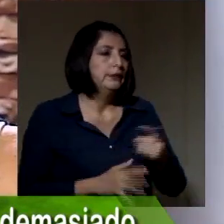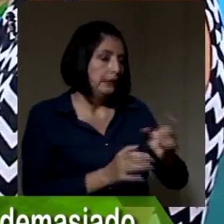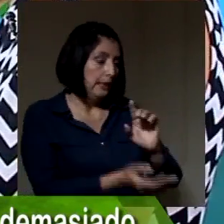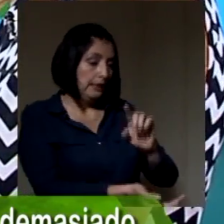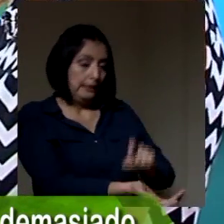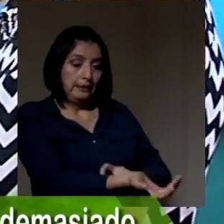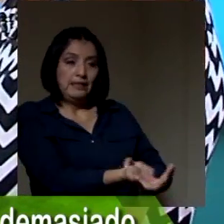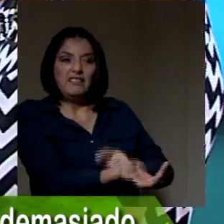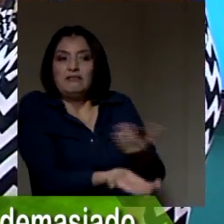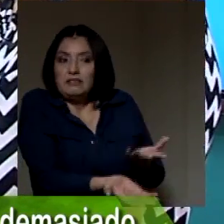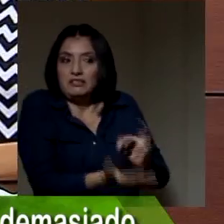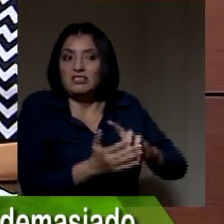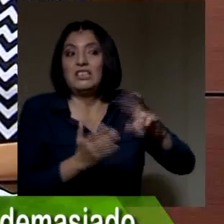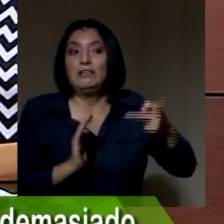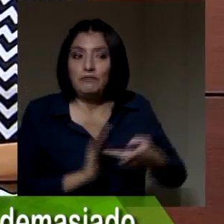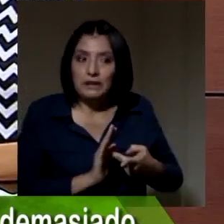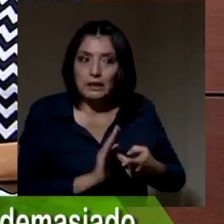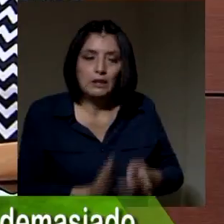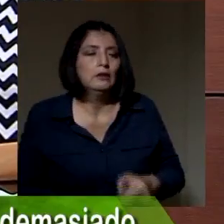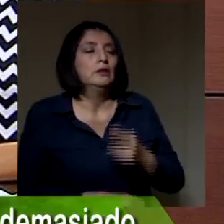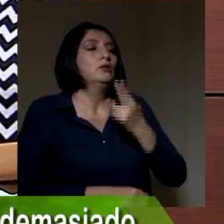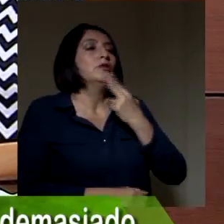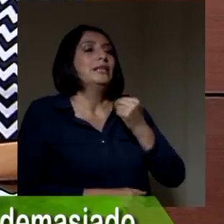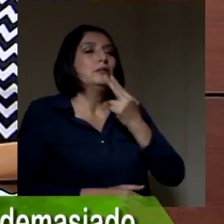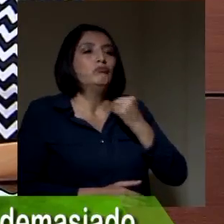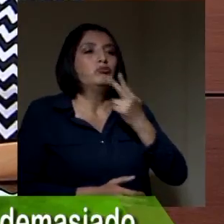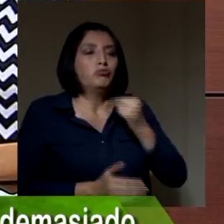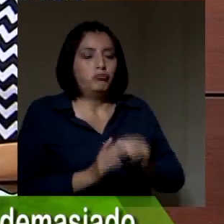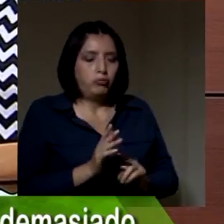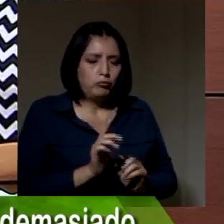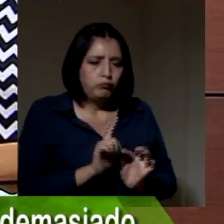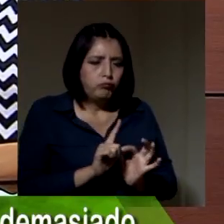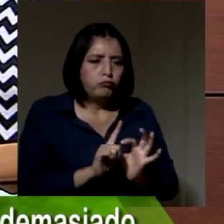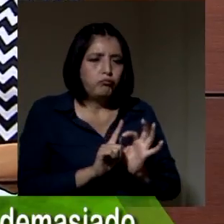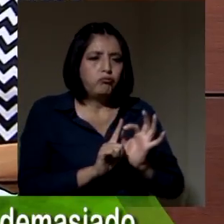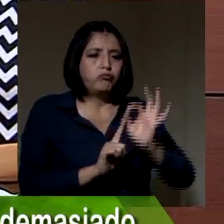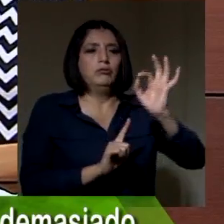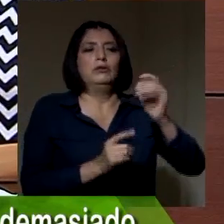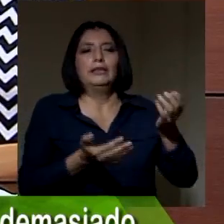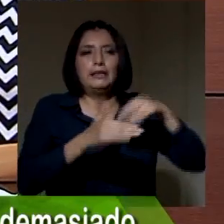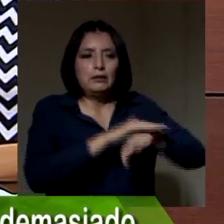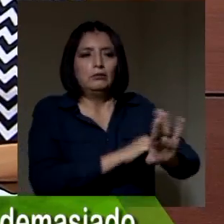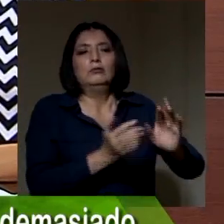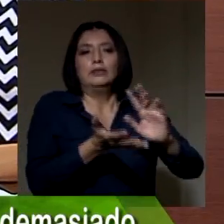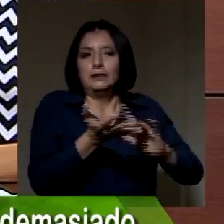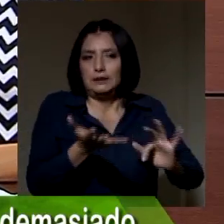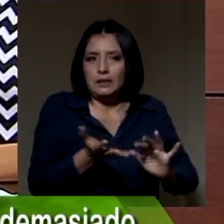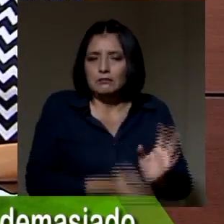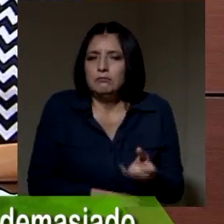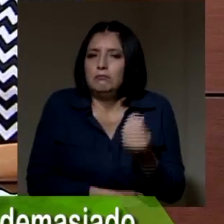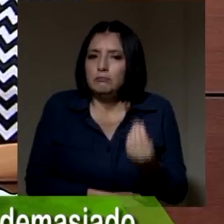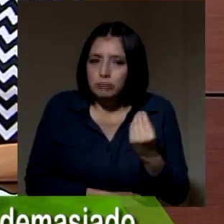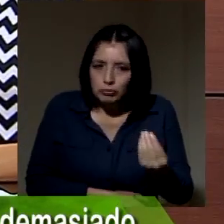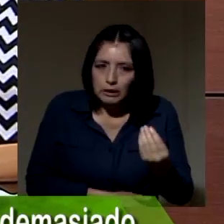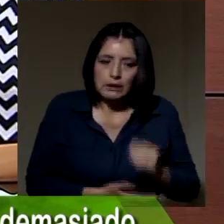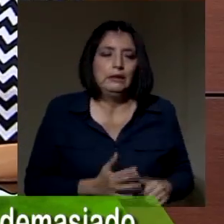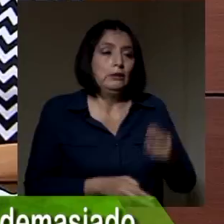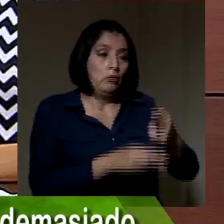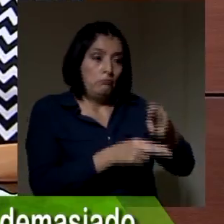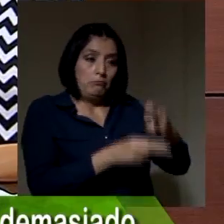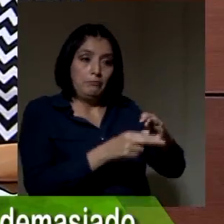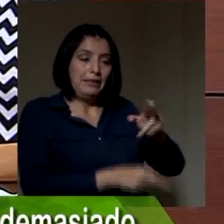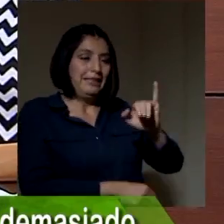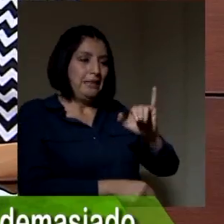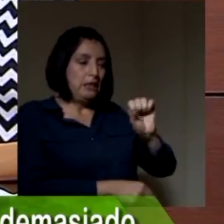diabetes es cuando la glucosa está muy alta en la sangre. ¿Por qué? Porque la insulina,